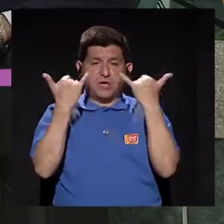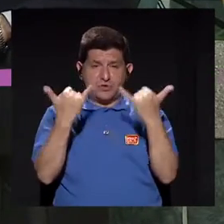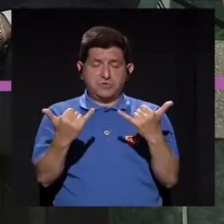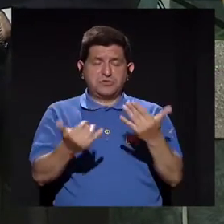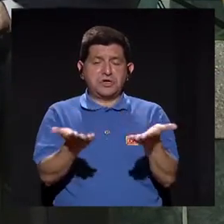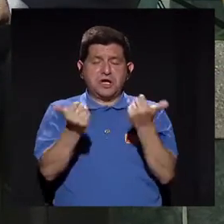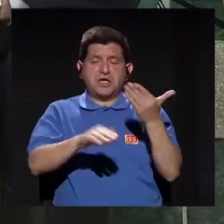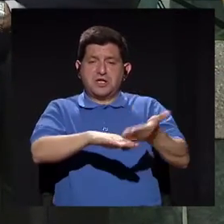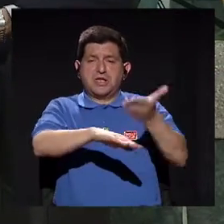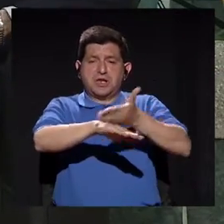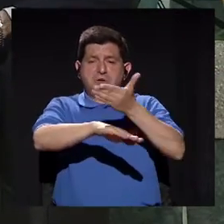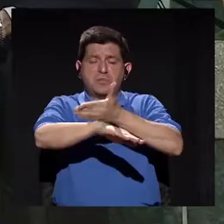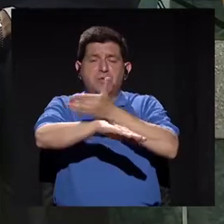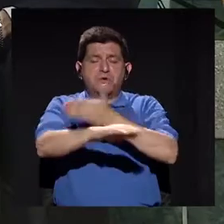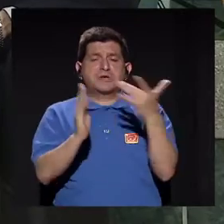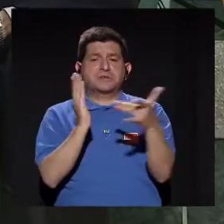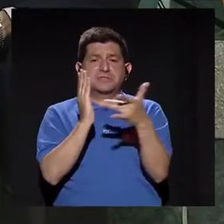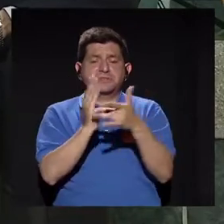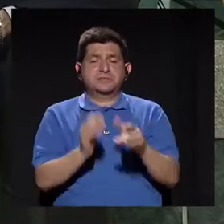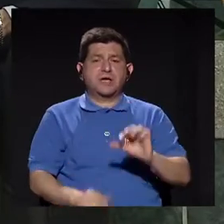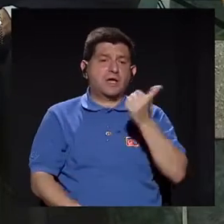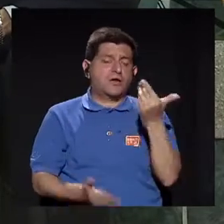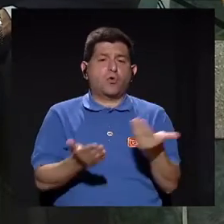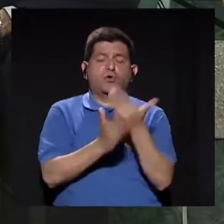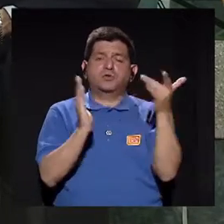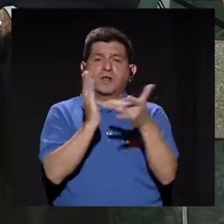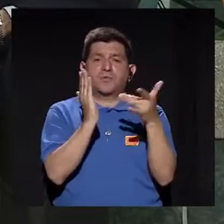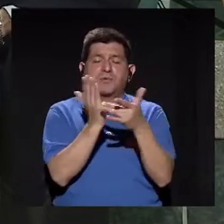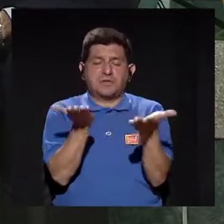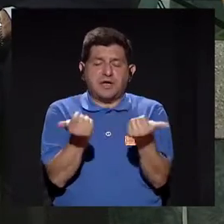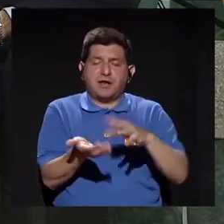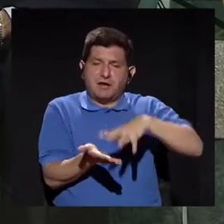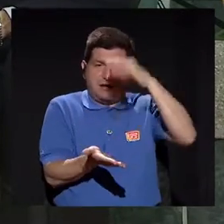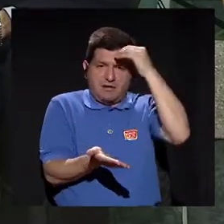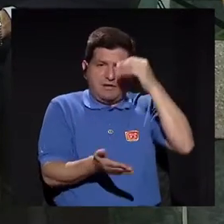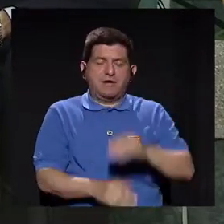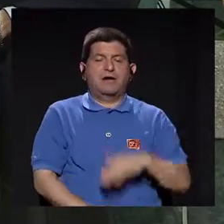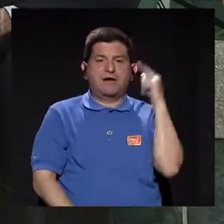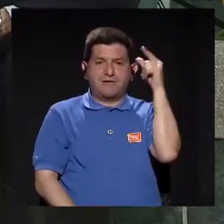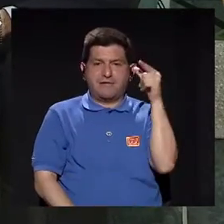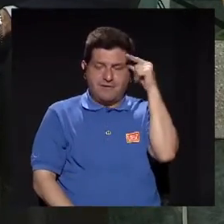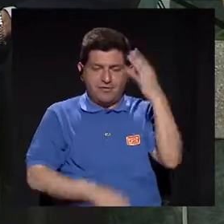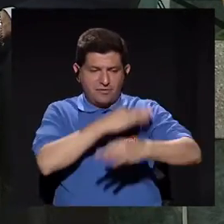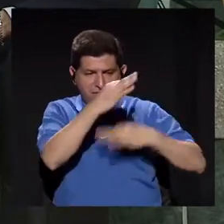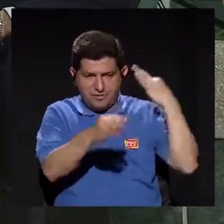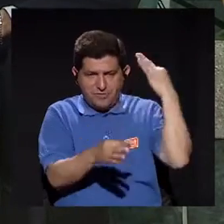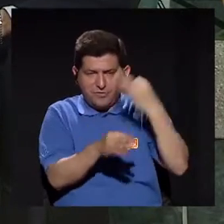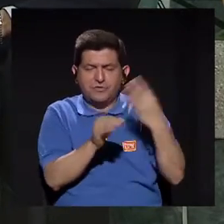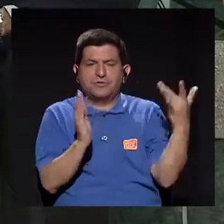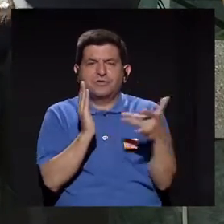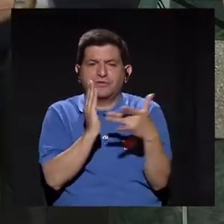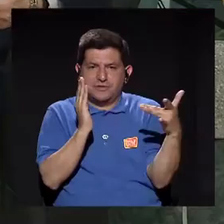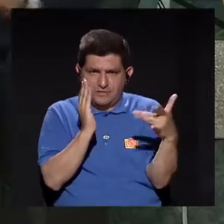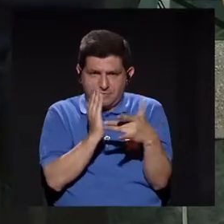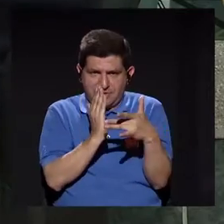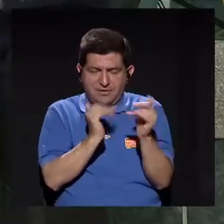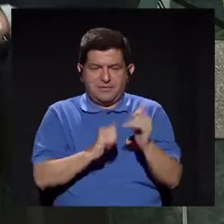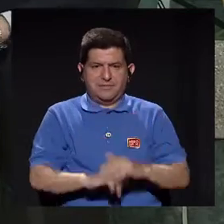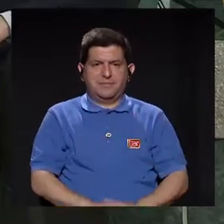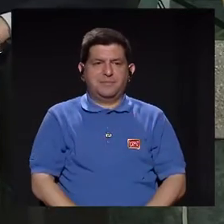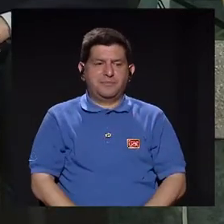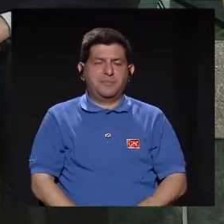que está grande, que quiere mejorar su técnica, que quiere adquirir otra nueva técnica. Pues obviamente ese tipo de técnicas,